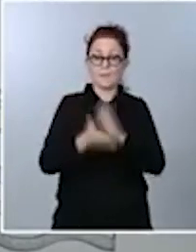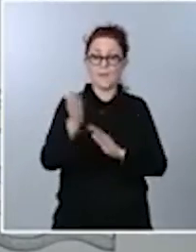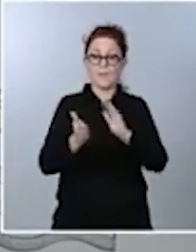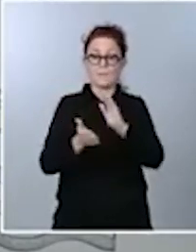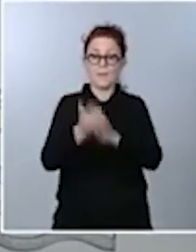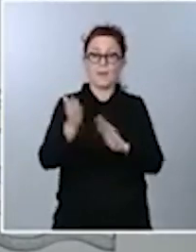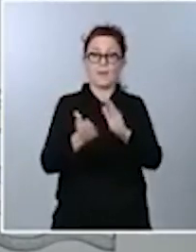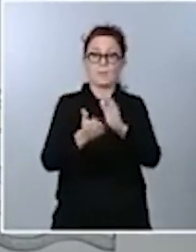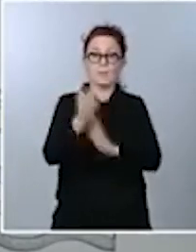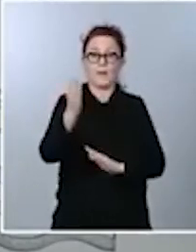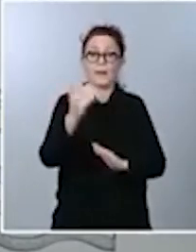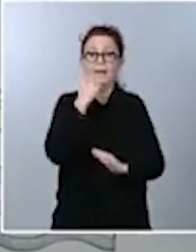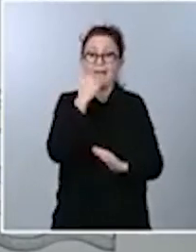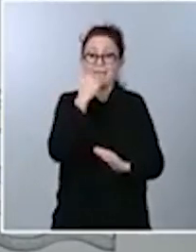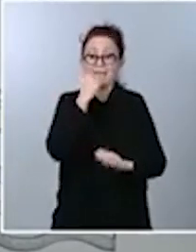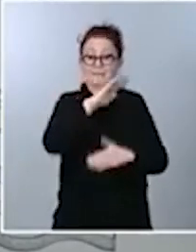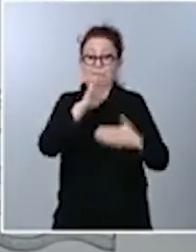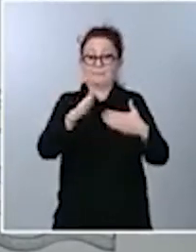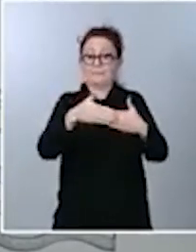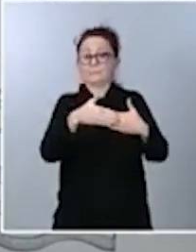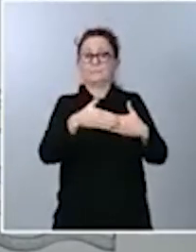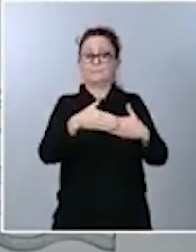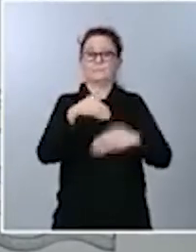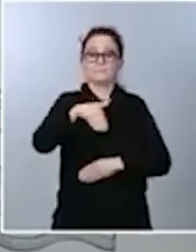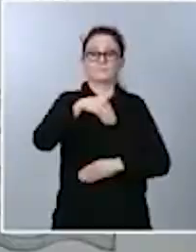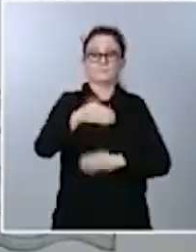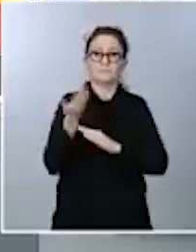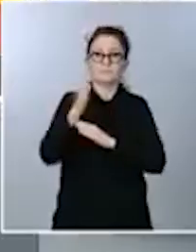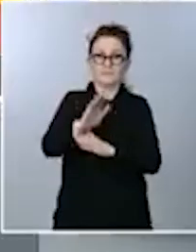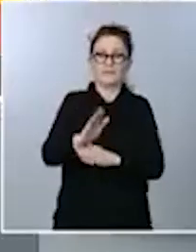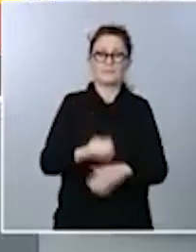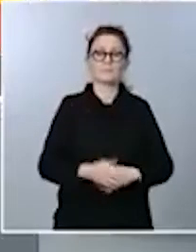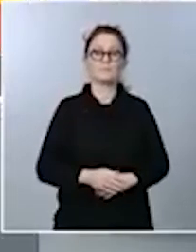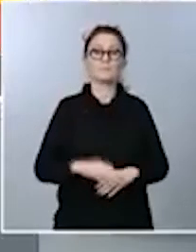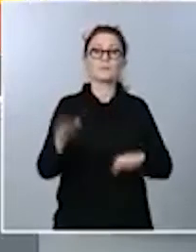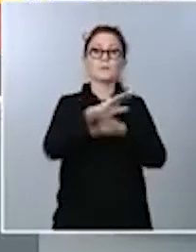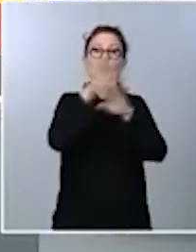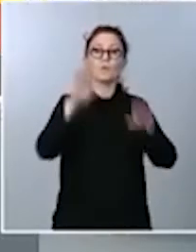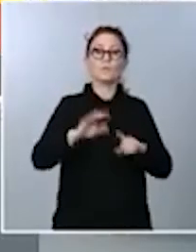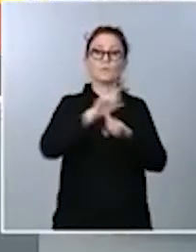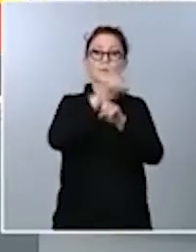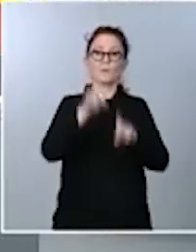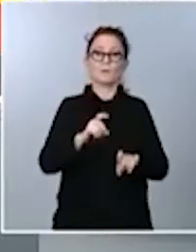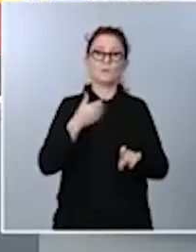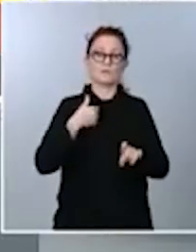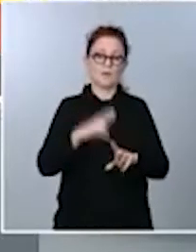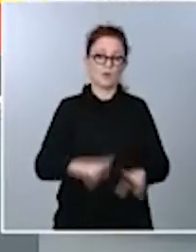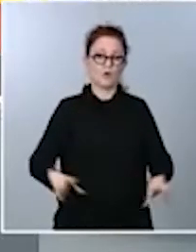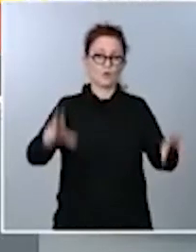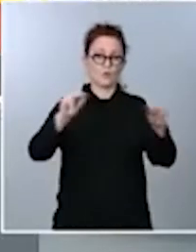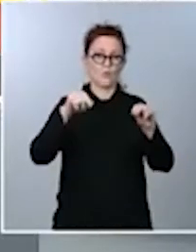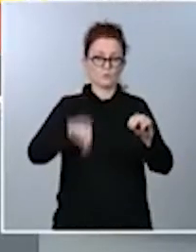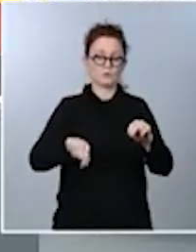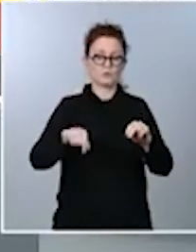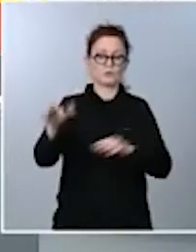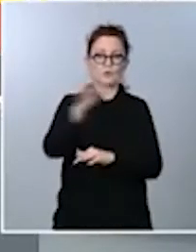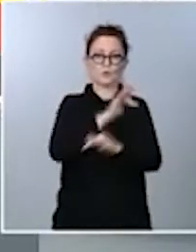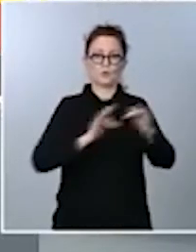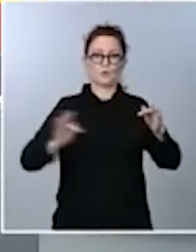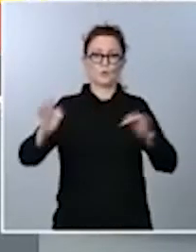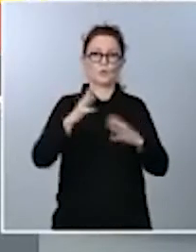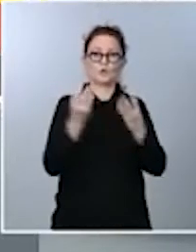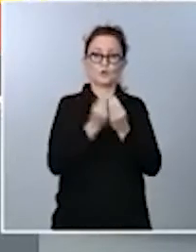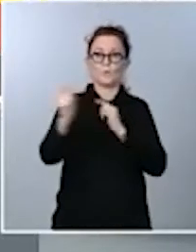espero que en los próximos días lo podamos presentar. Bien, pues una última pregunta y con ella concluiremos este turno con los periodistas. Juanma